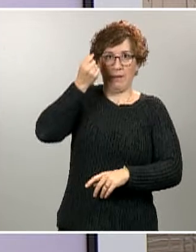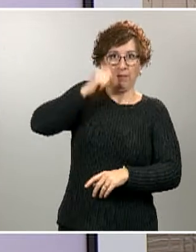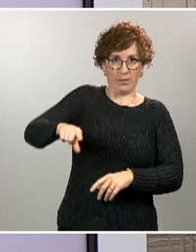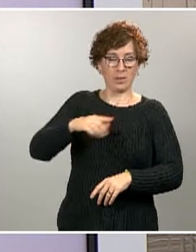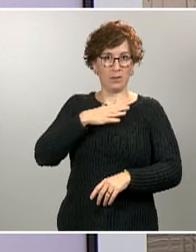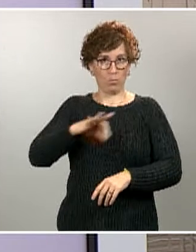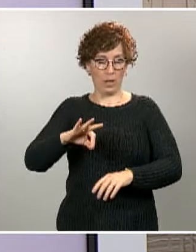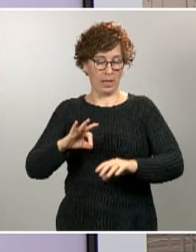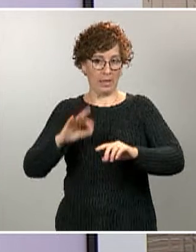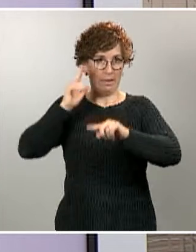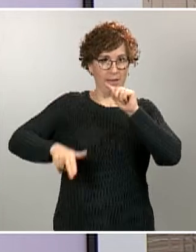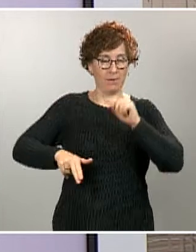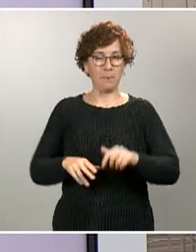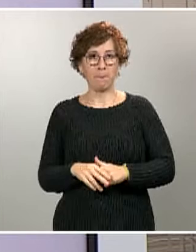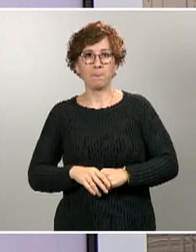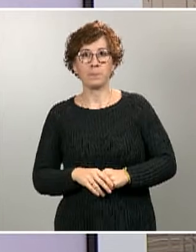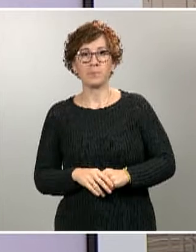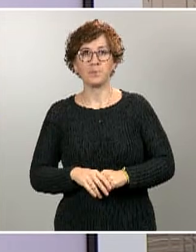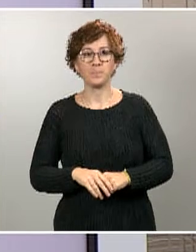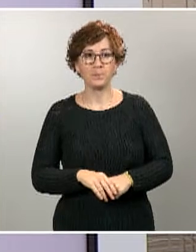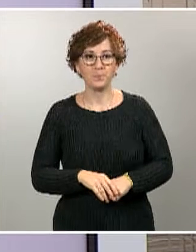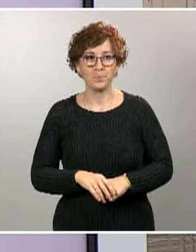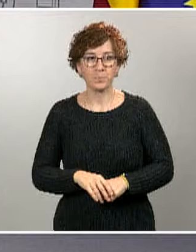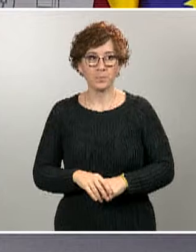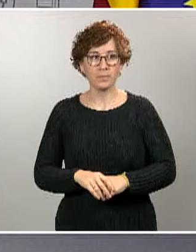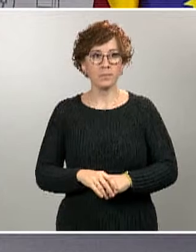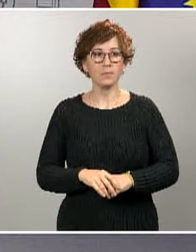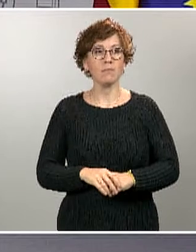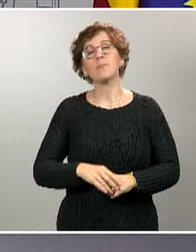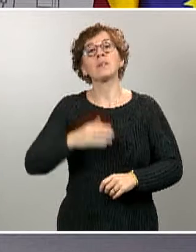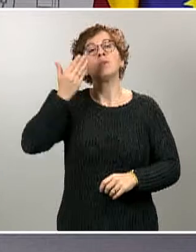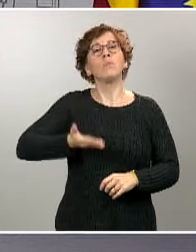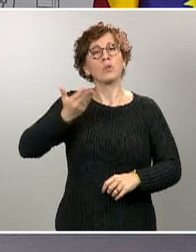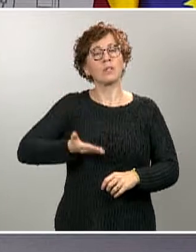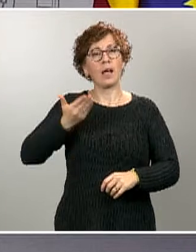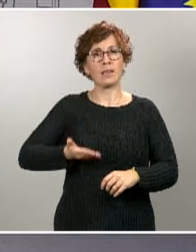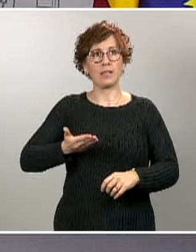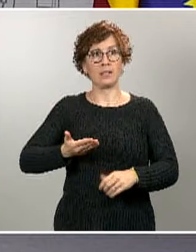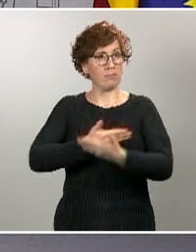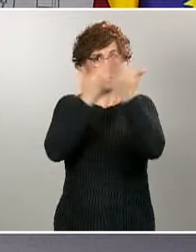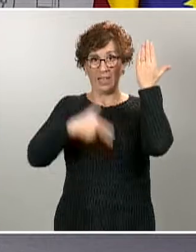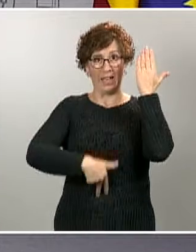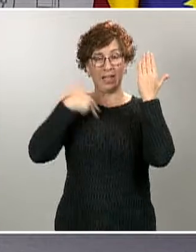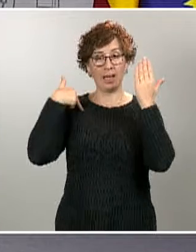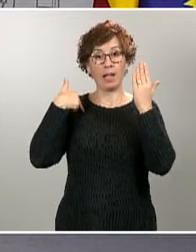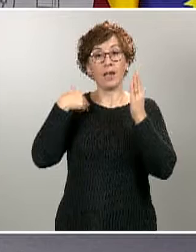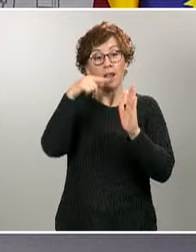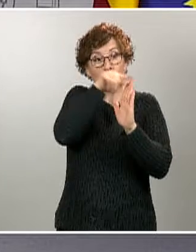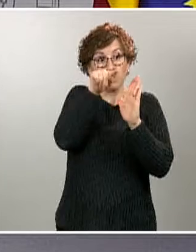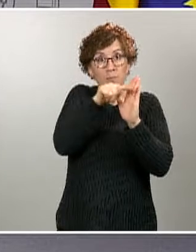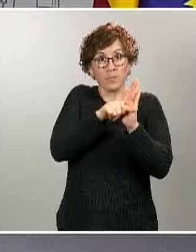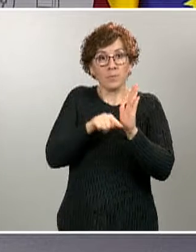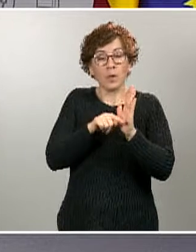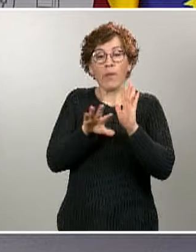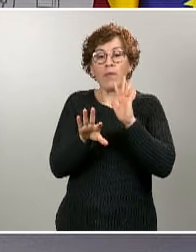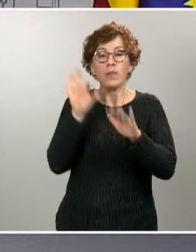Es muy importante que tengamos claro el conjunto de la sociedad que estas medidas se adoptan con la finalidad de limitar